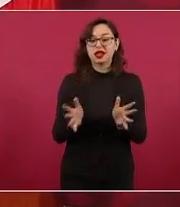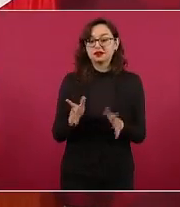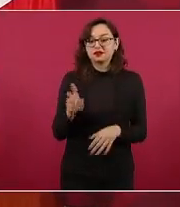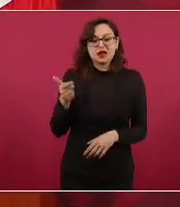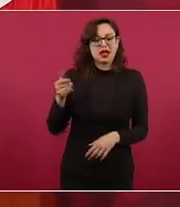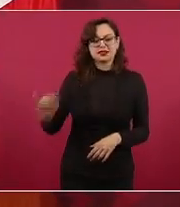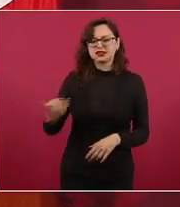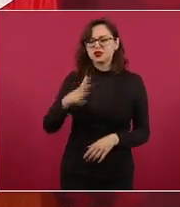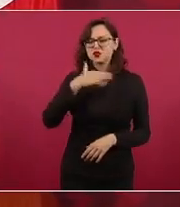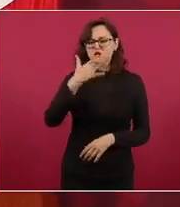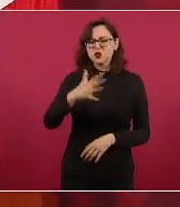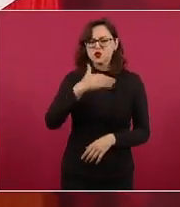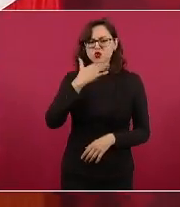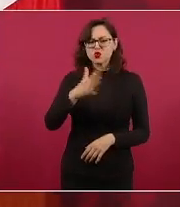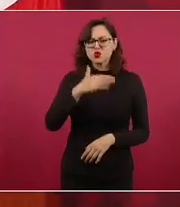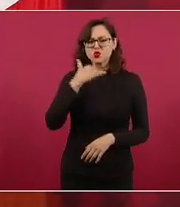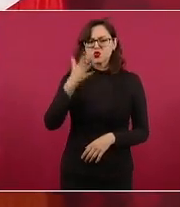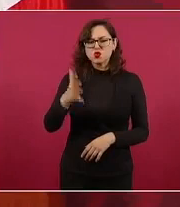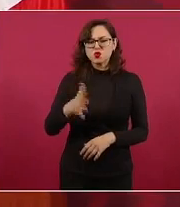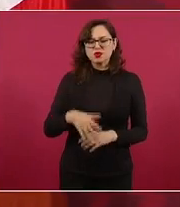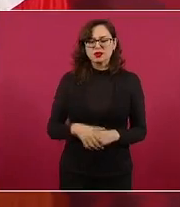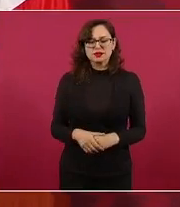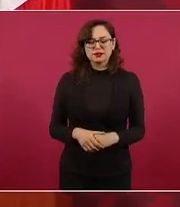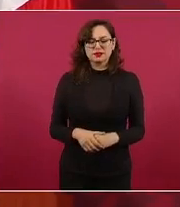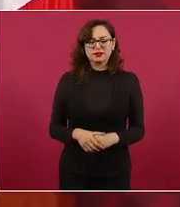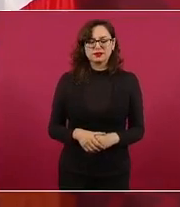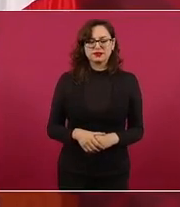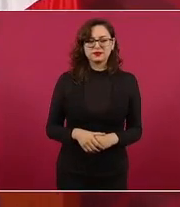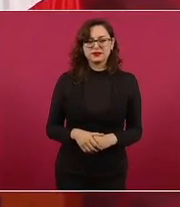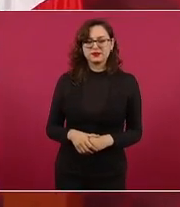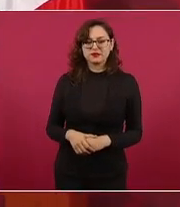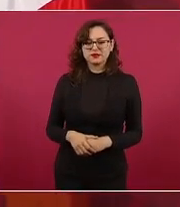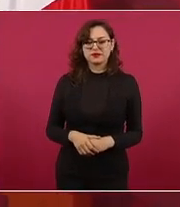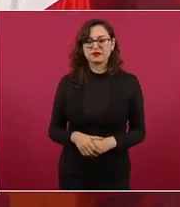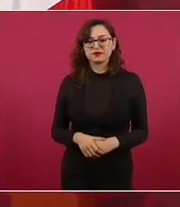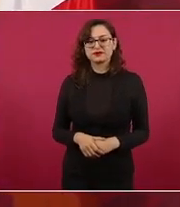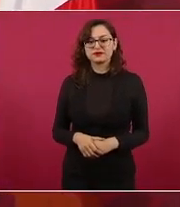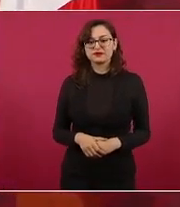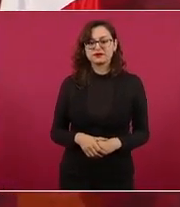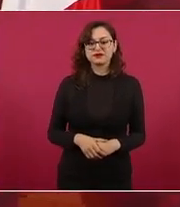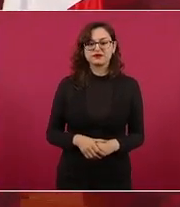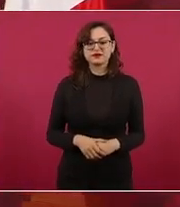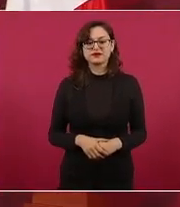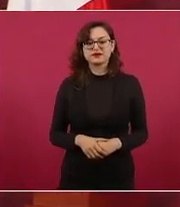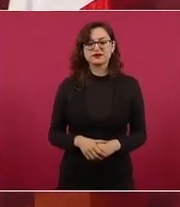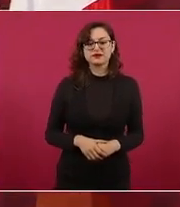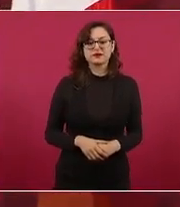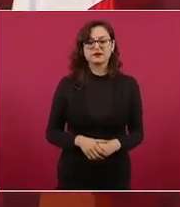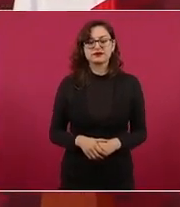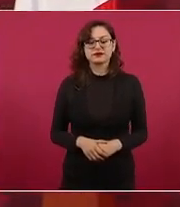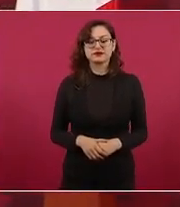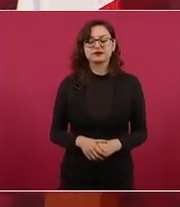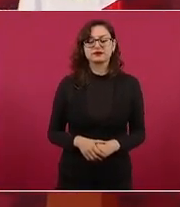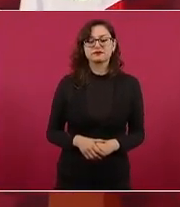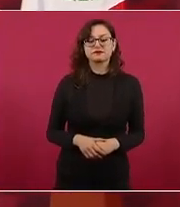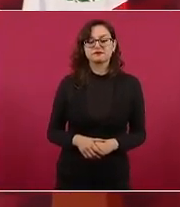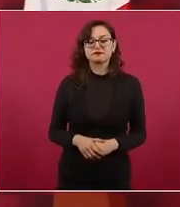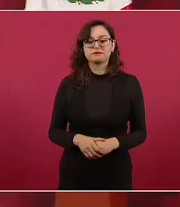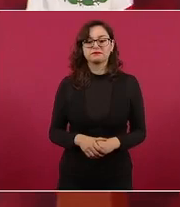querían llevar a cabo una inversión en